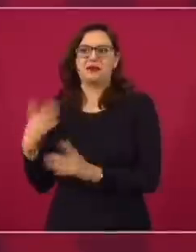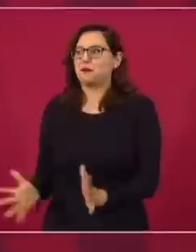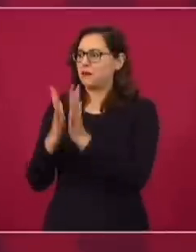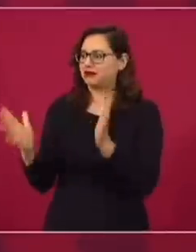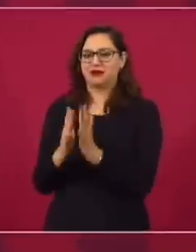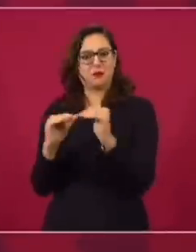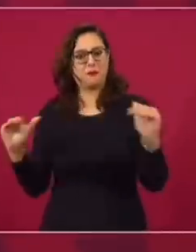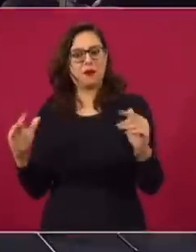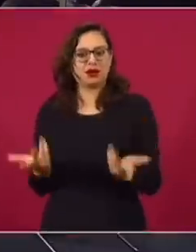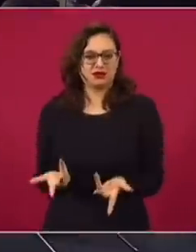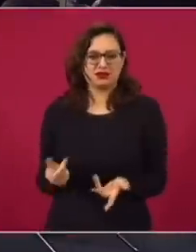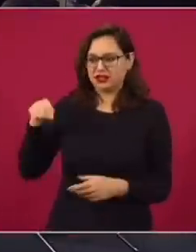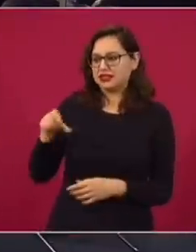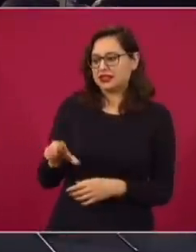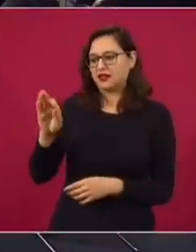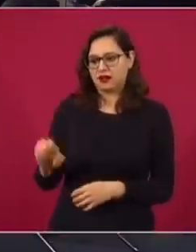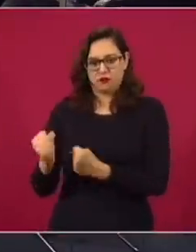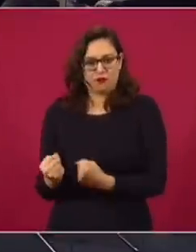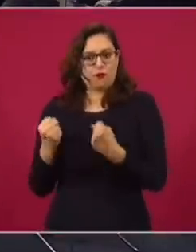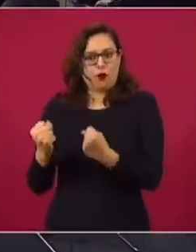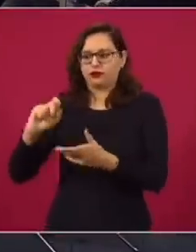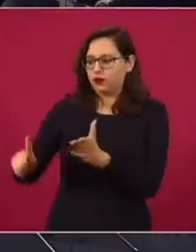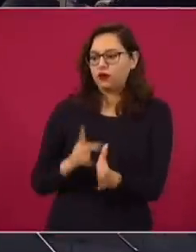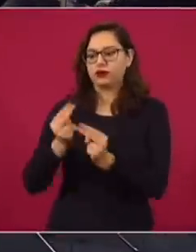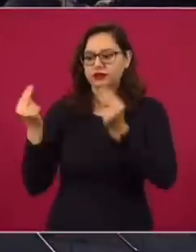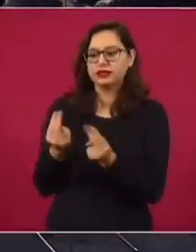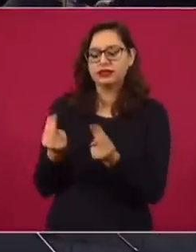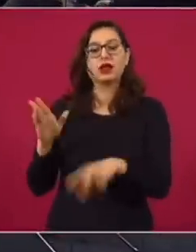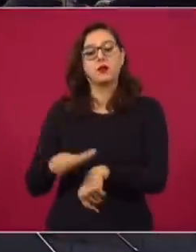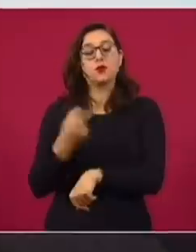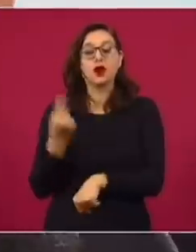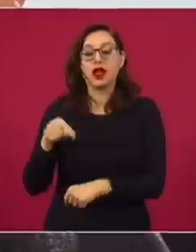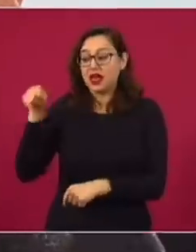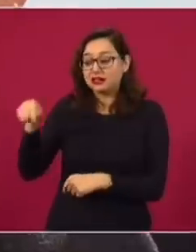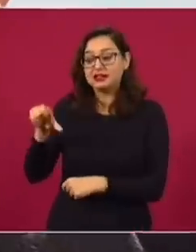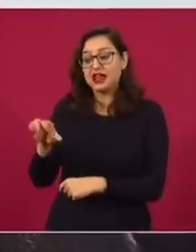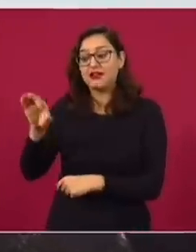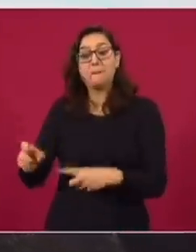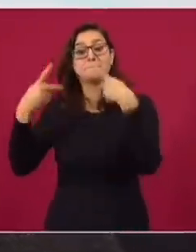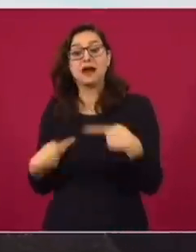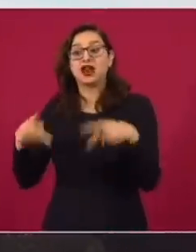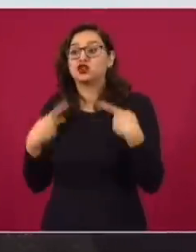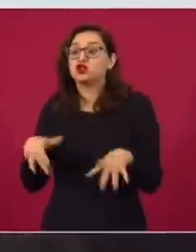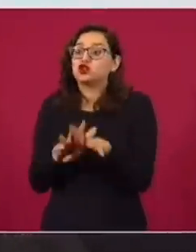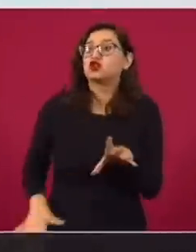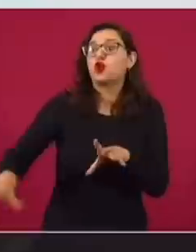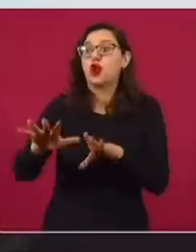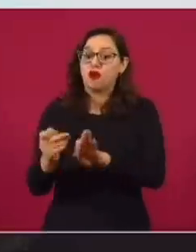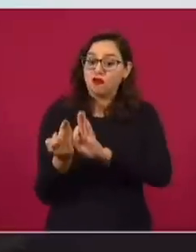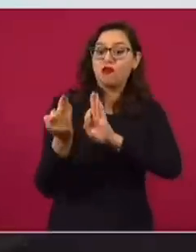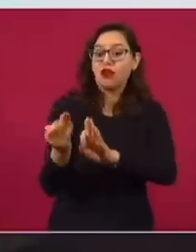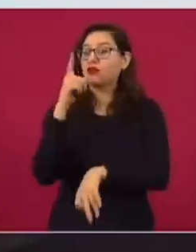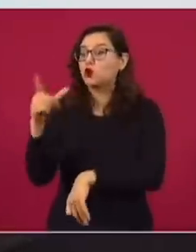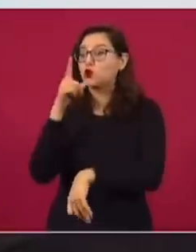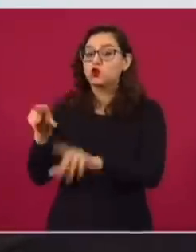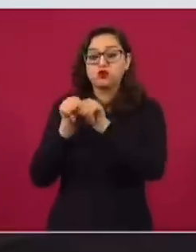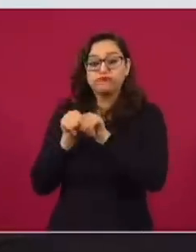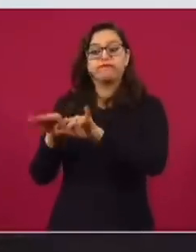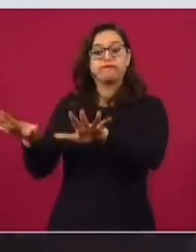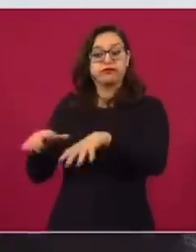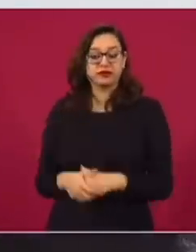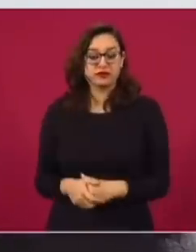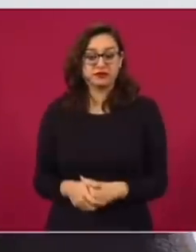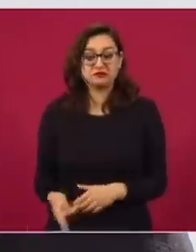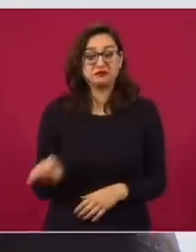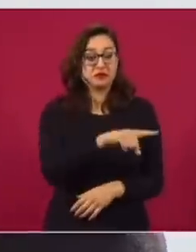porque es la que despacha la energía a los consumidores domésticos. Y la Comisión Federal de Electricidad es la que